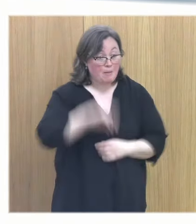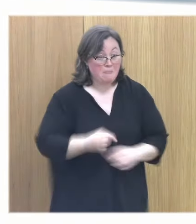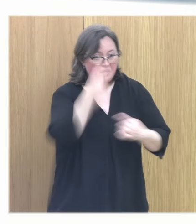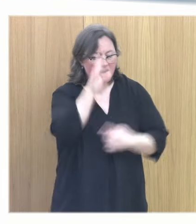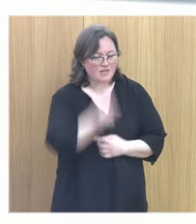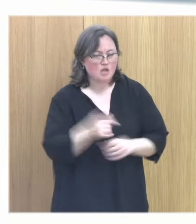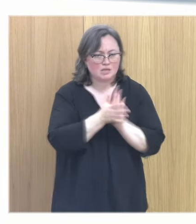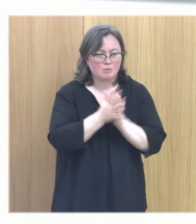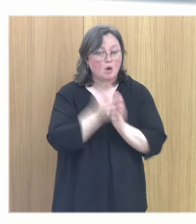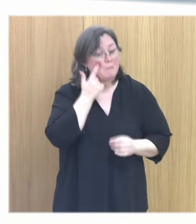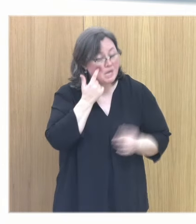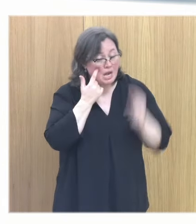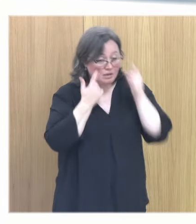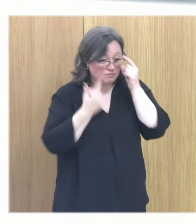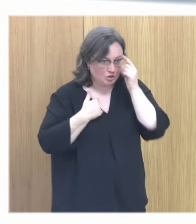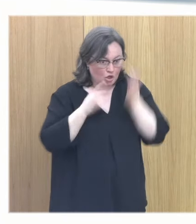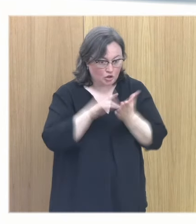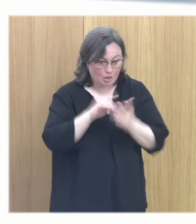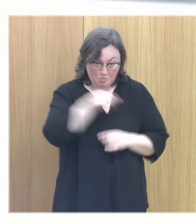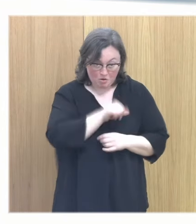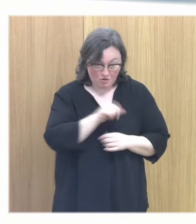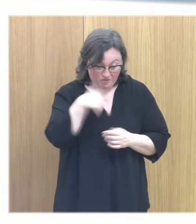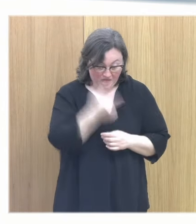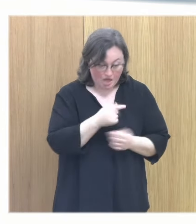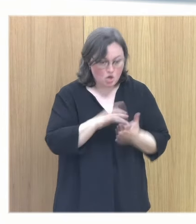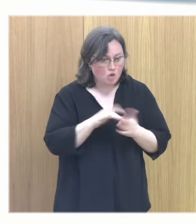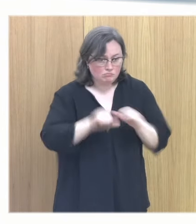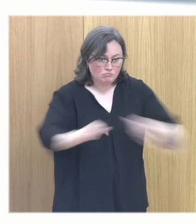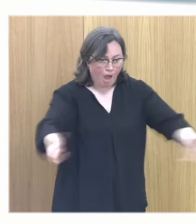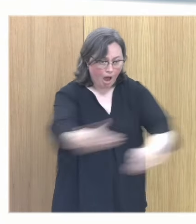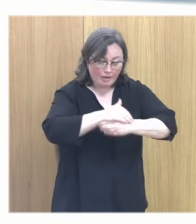les explico y les digo mira a partir del próximo día yo te voy a abrazar